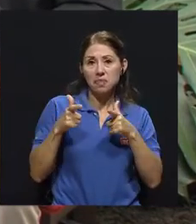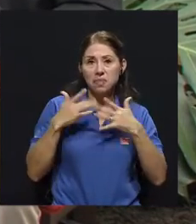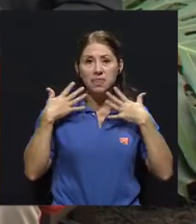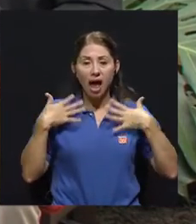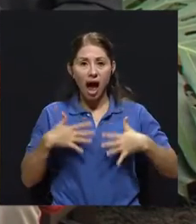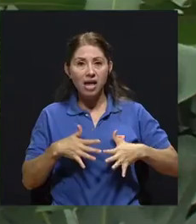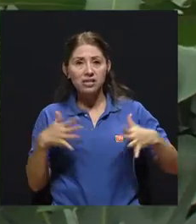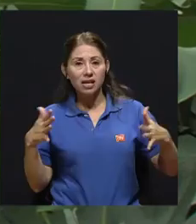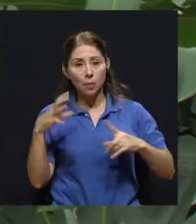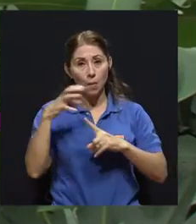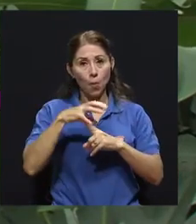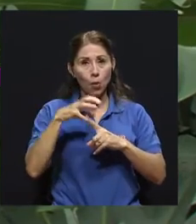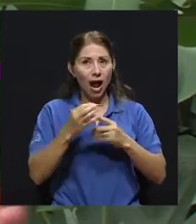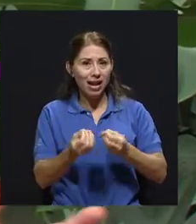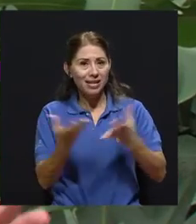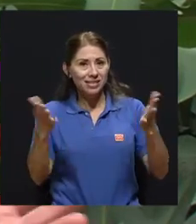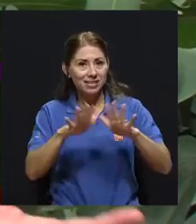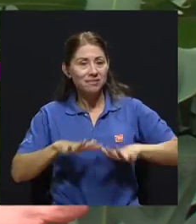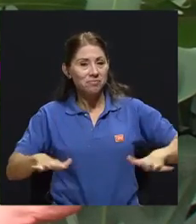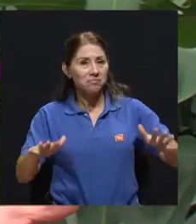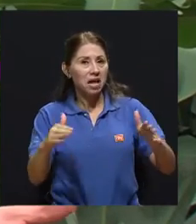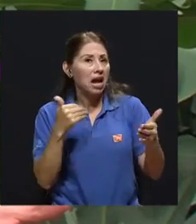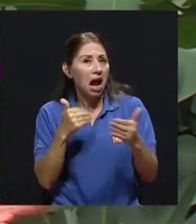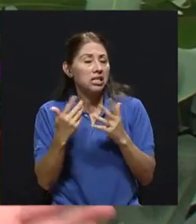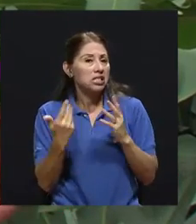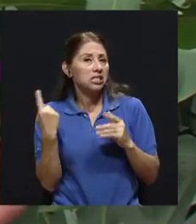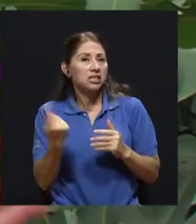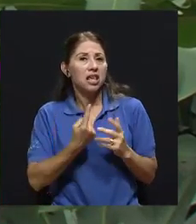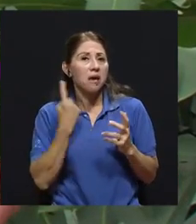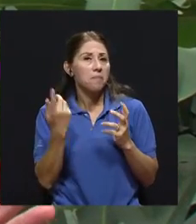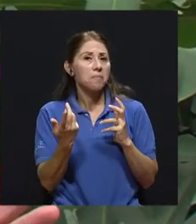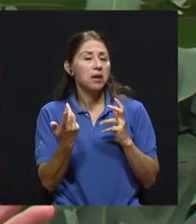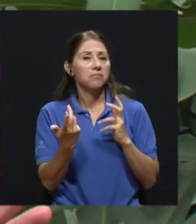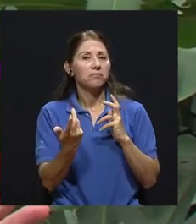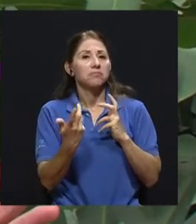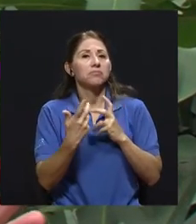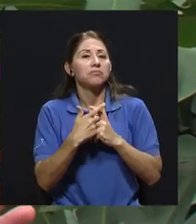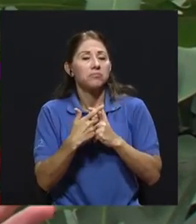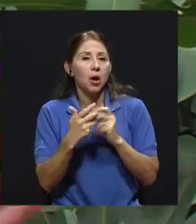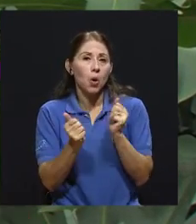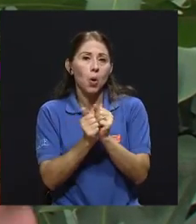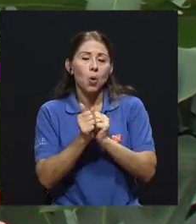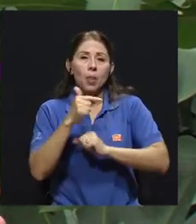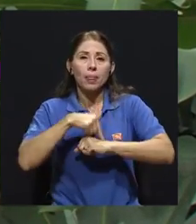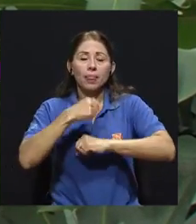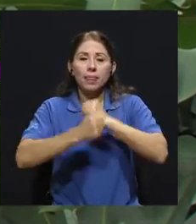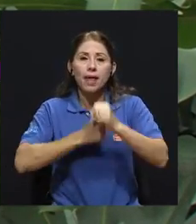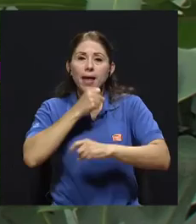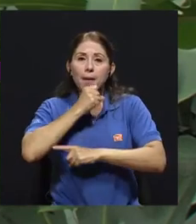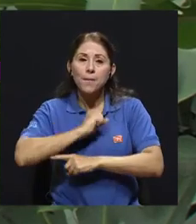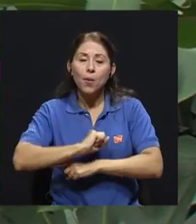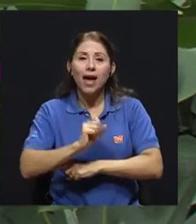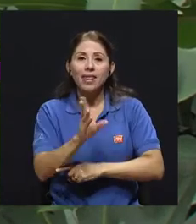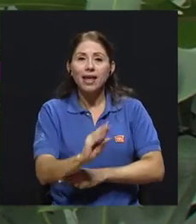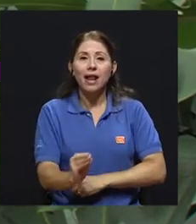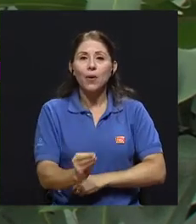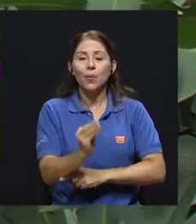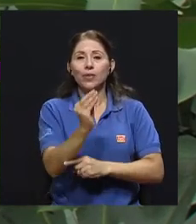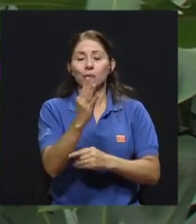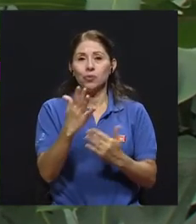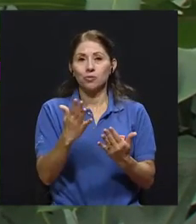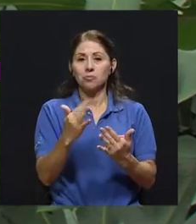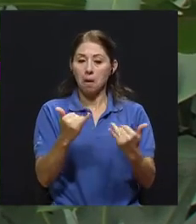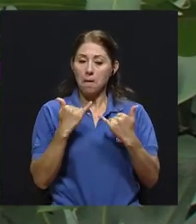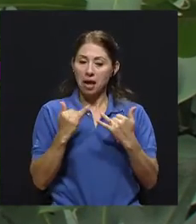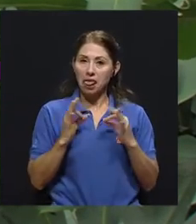son populares casi siempre obedecen a lo que a uno, a cualquier ser humano durante la época de la adolescencia y la juventud le va a quedar,